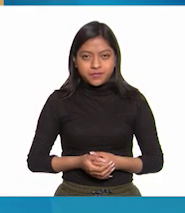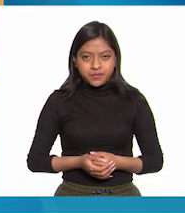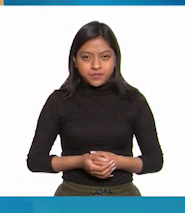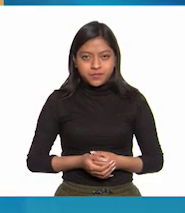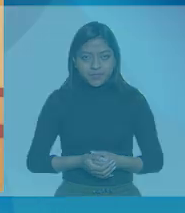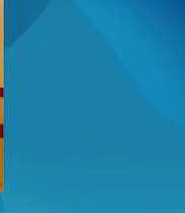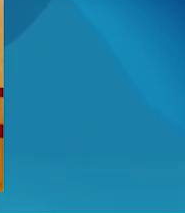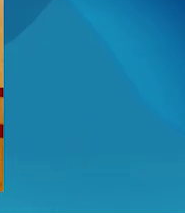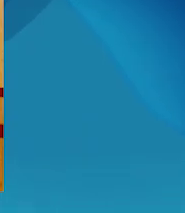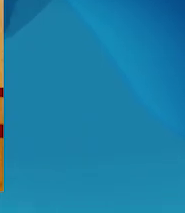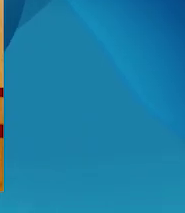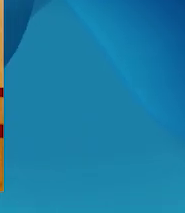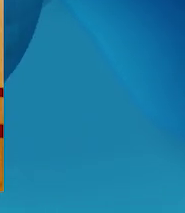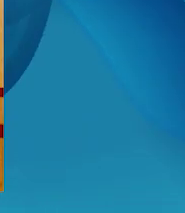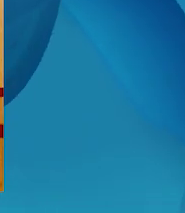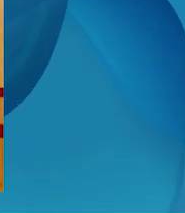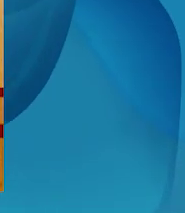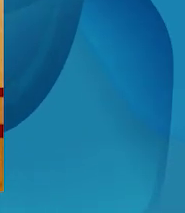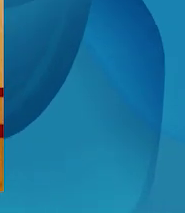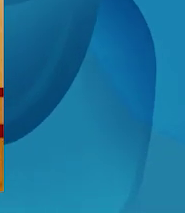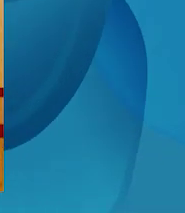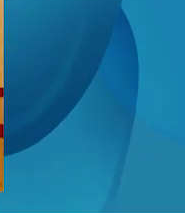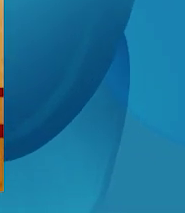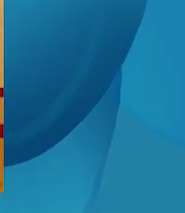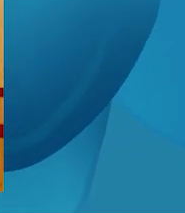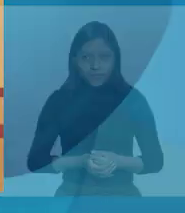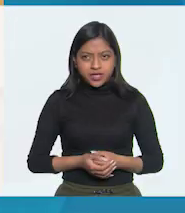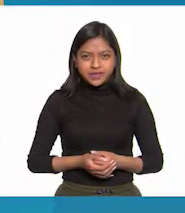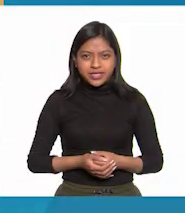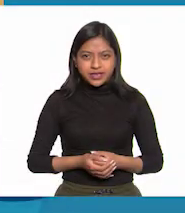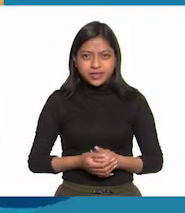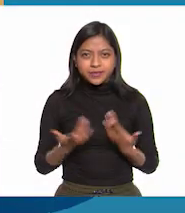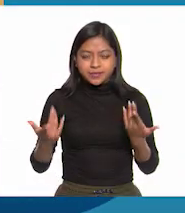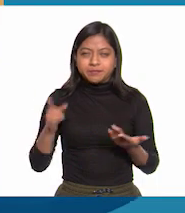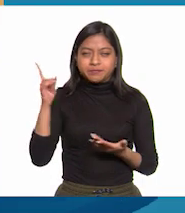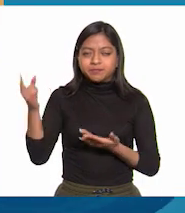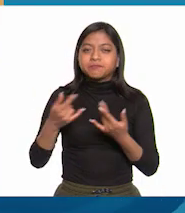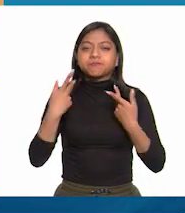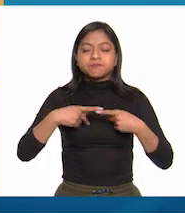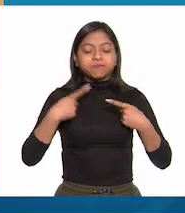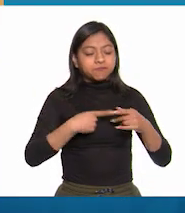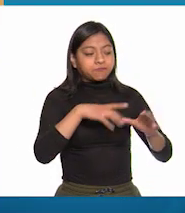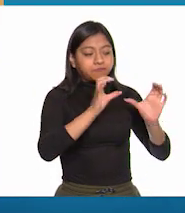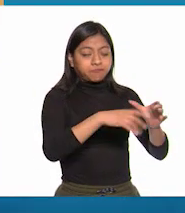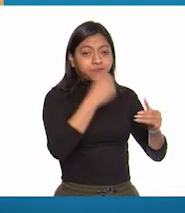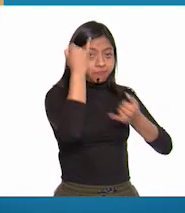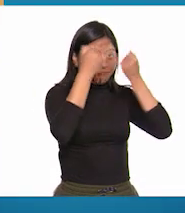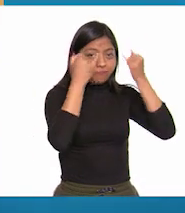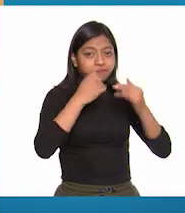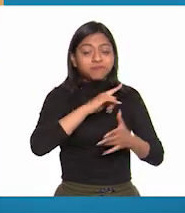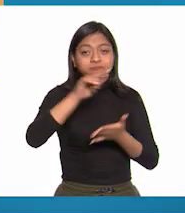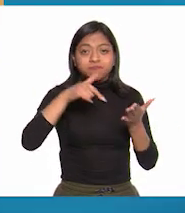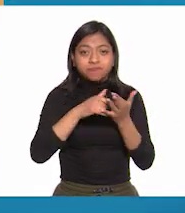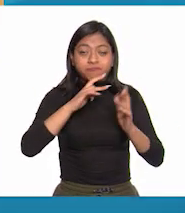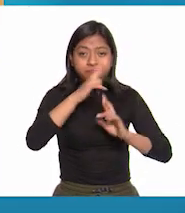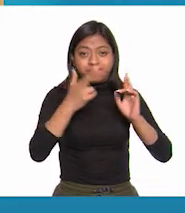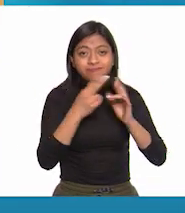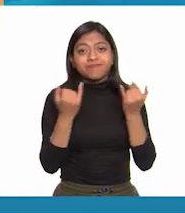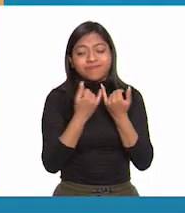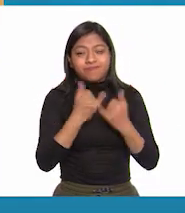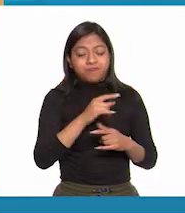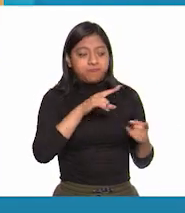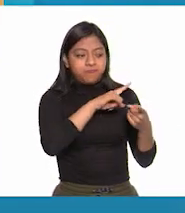Los ideales de independencia empezaron a propagarse en diversos grupos y regiones, tanto en criollos como en